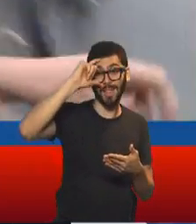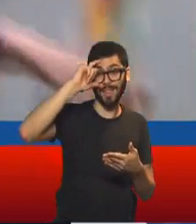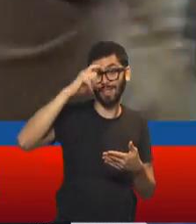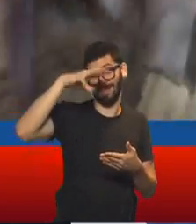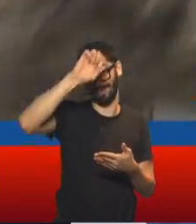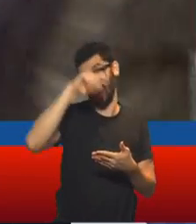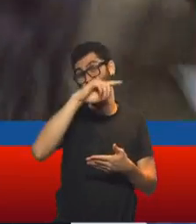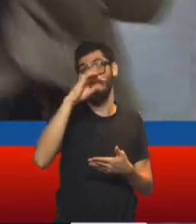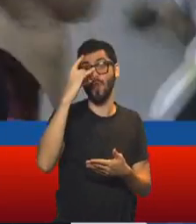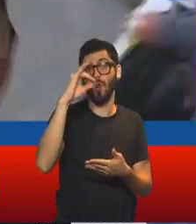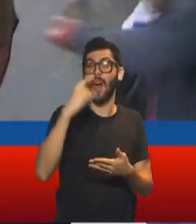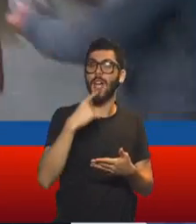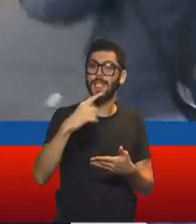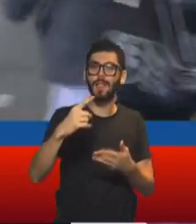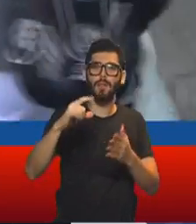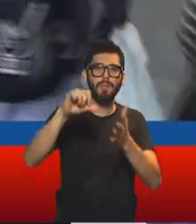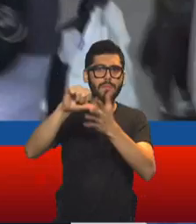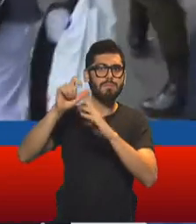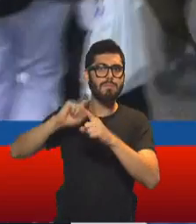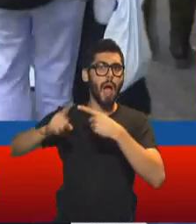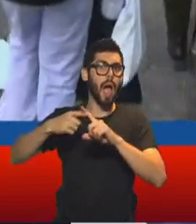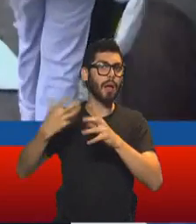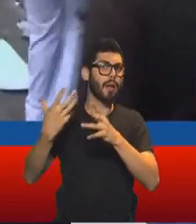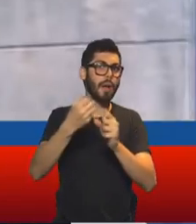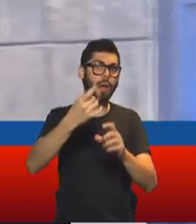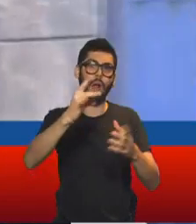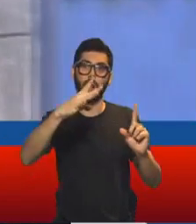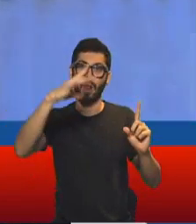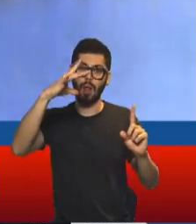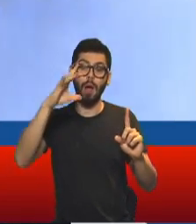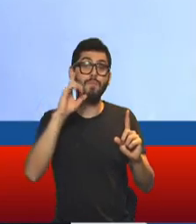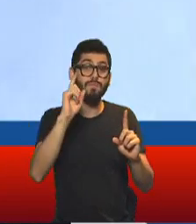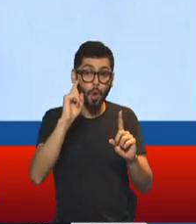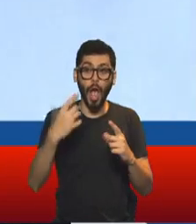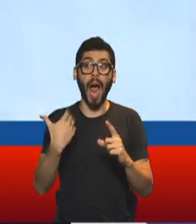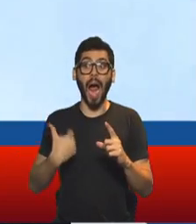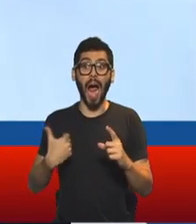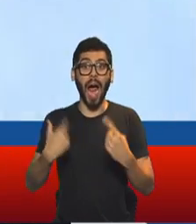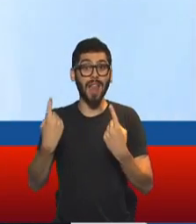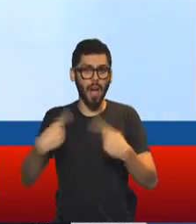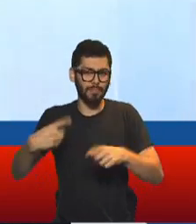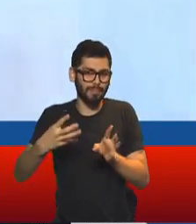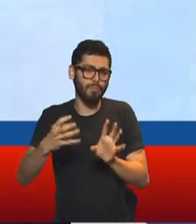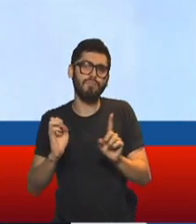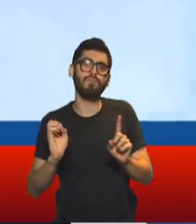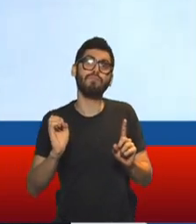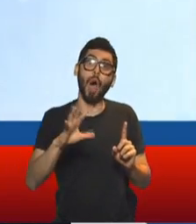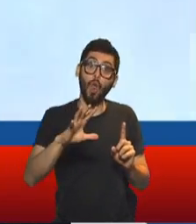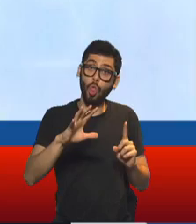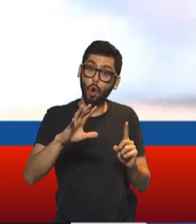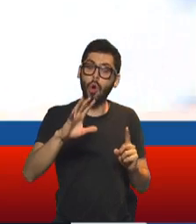como se conoció a partir de esta carta el envío de pertrechos por parte del gobierno argentino, algo muy similar están